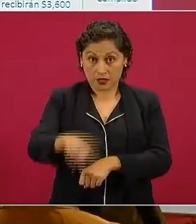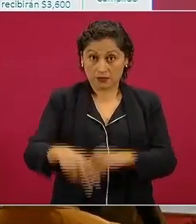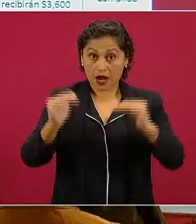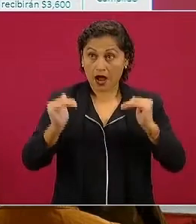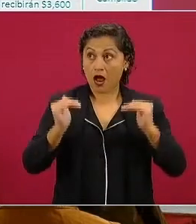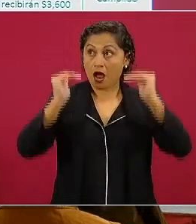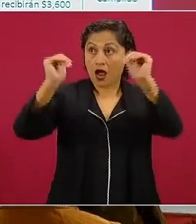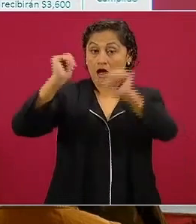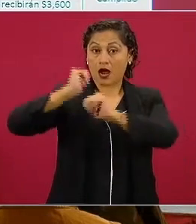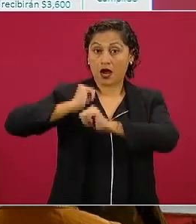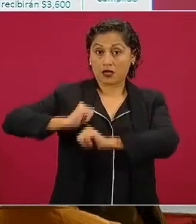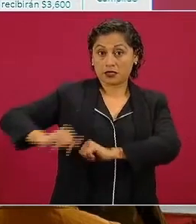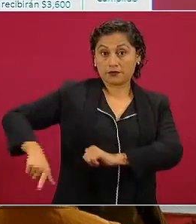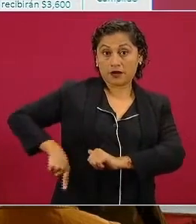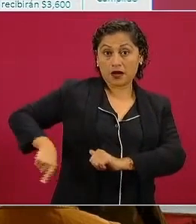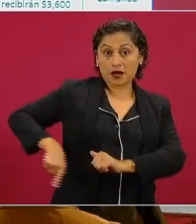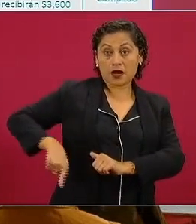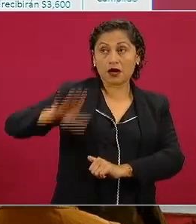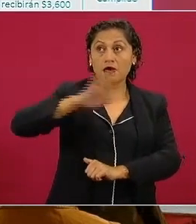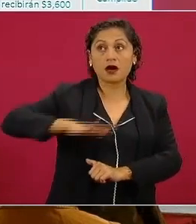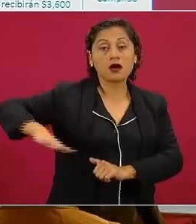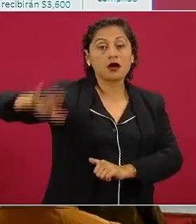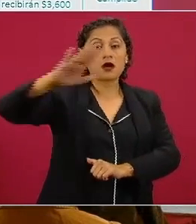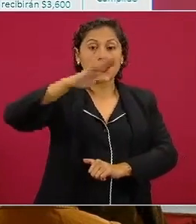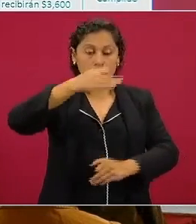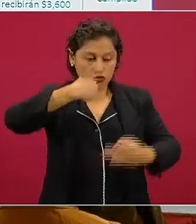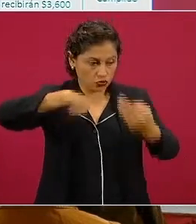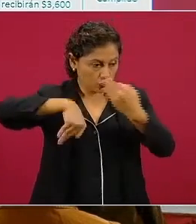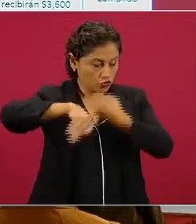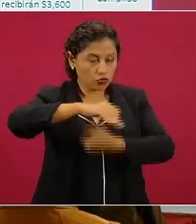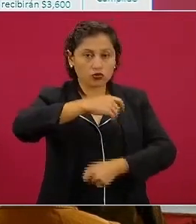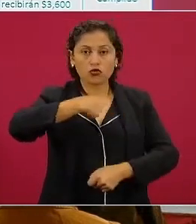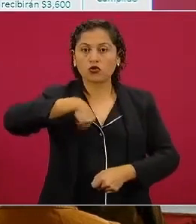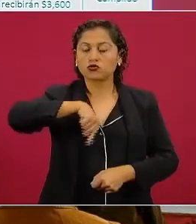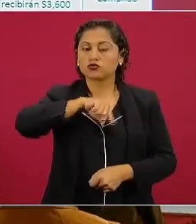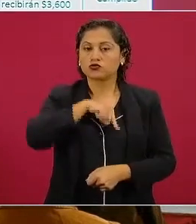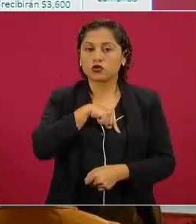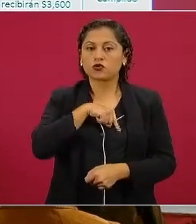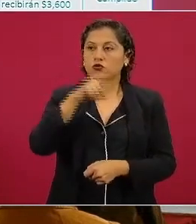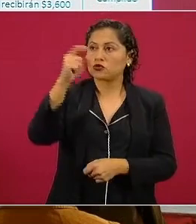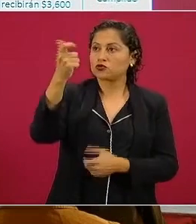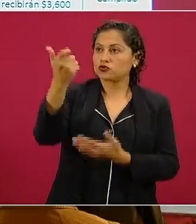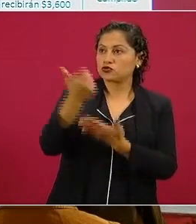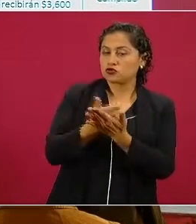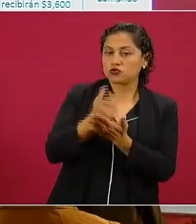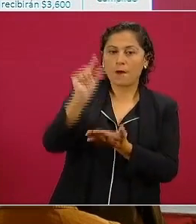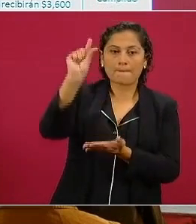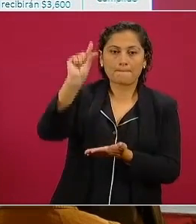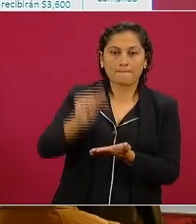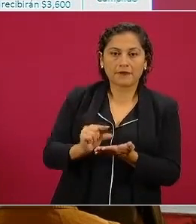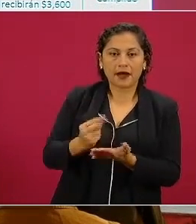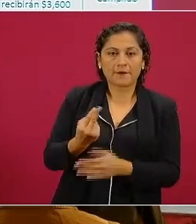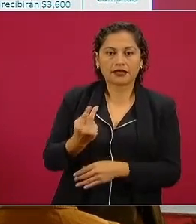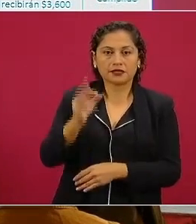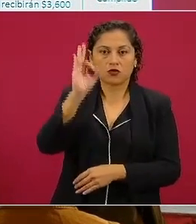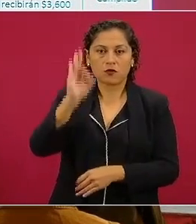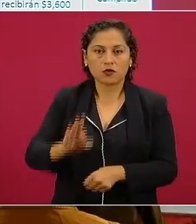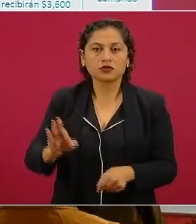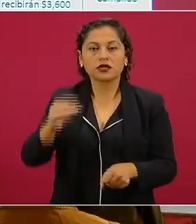funcionarios ahora por la pandemia nos bajáramos el sueldo, más todavía, 25 por ciento.